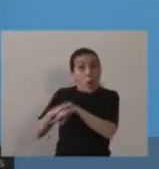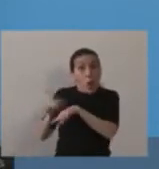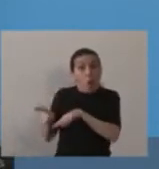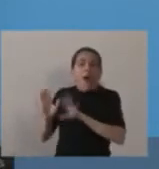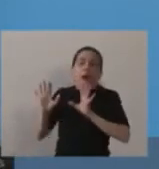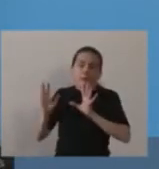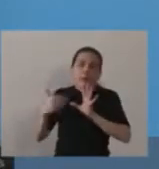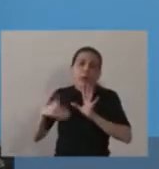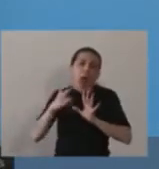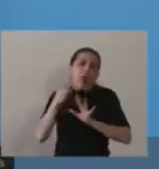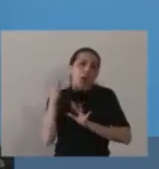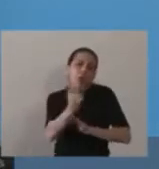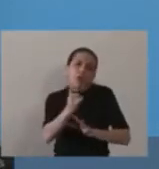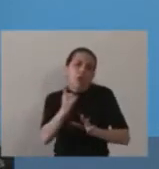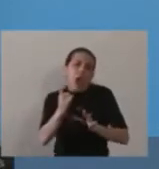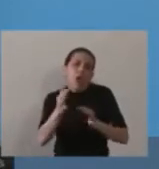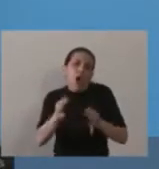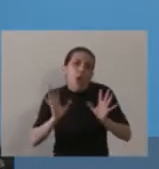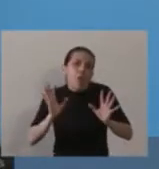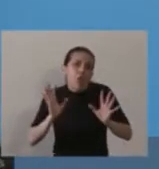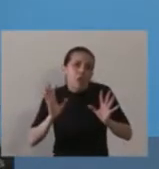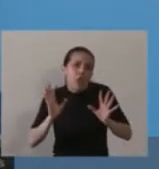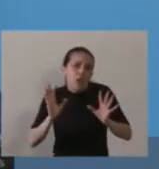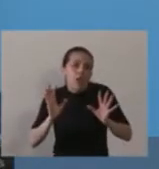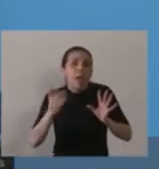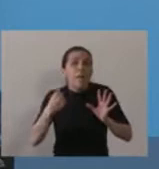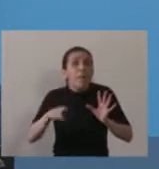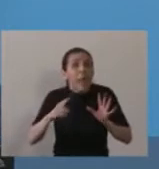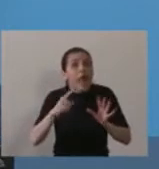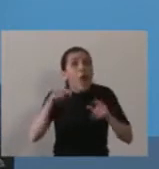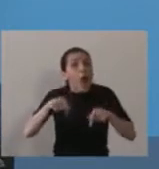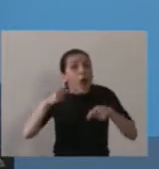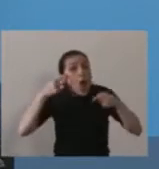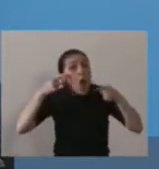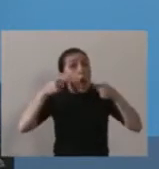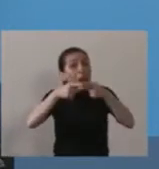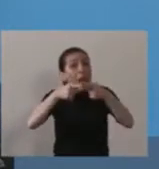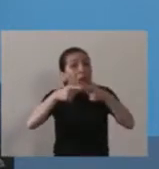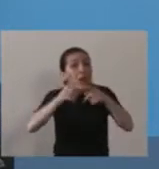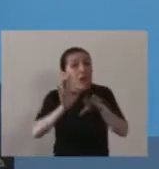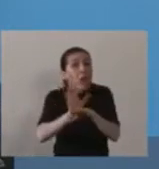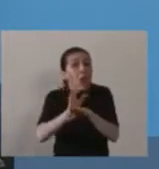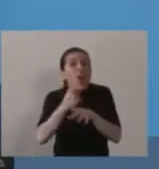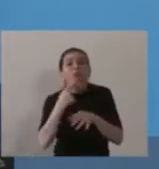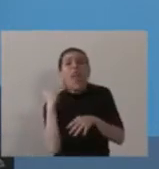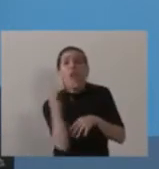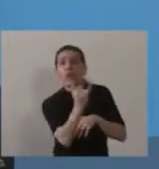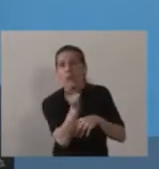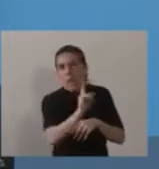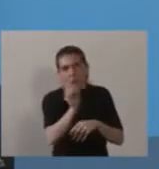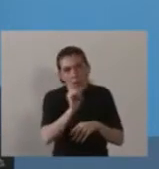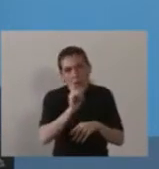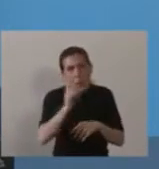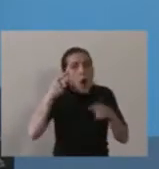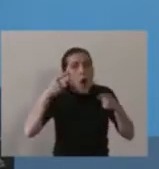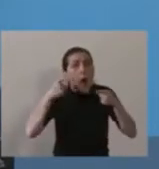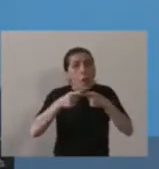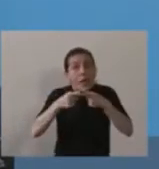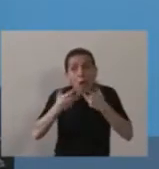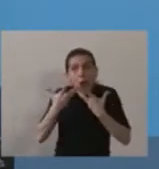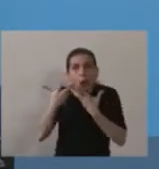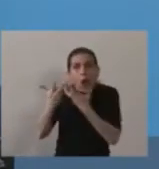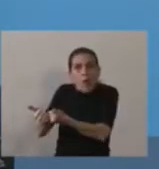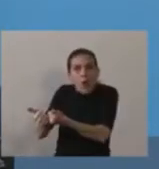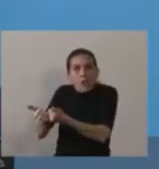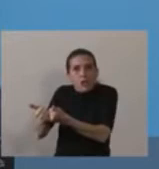denuncias del caso. Pero en verdad no vamos con el propósito de denunciar, vamos con el propósito de levantar y